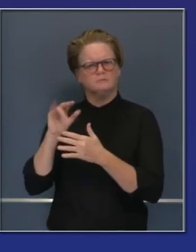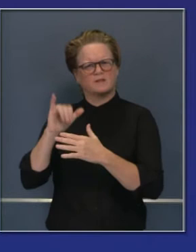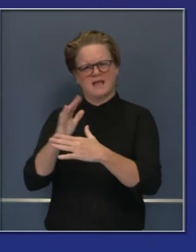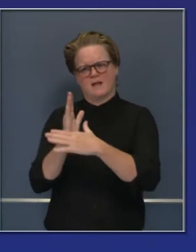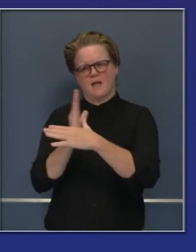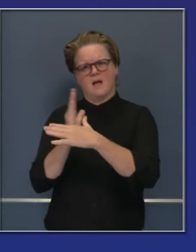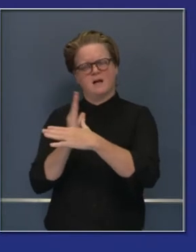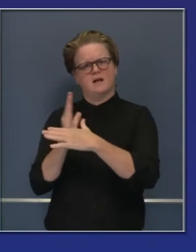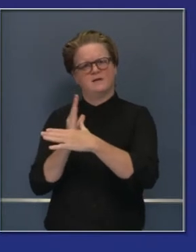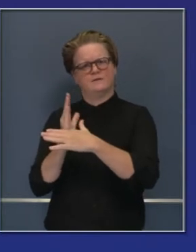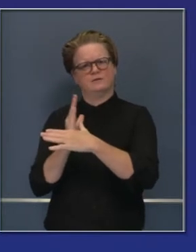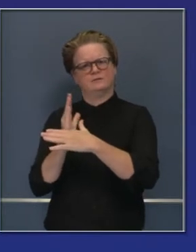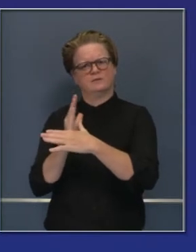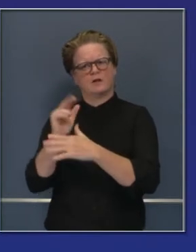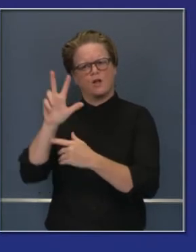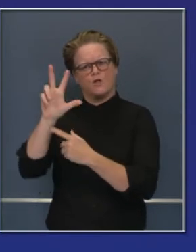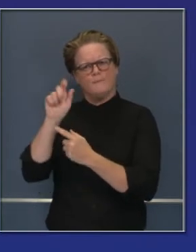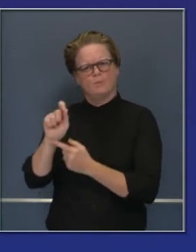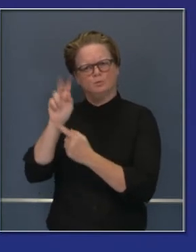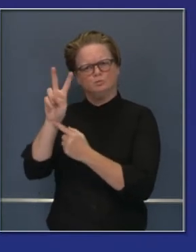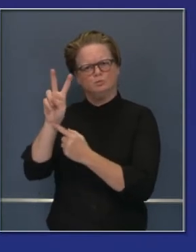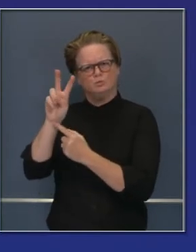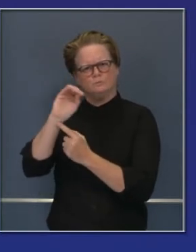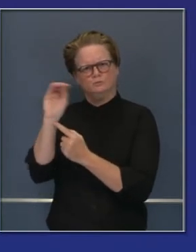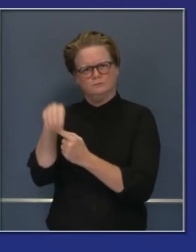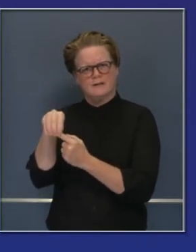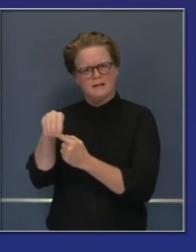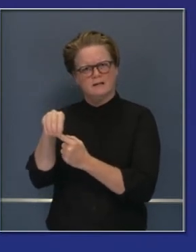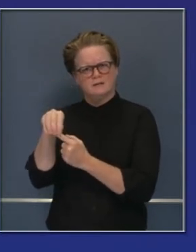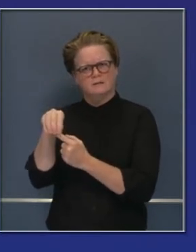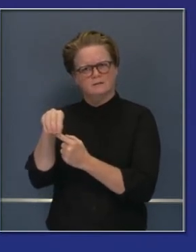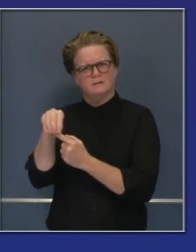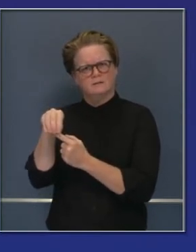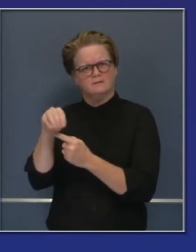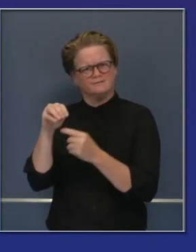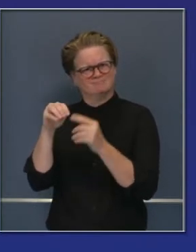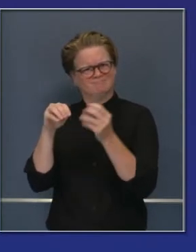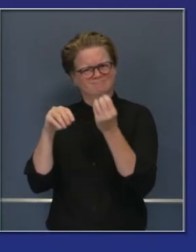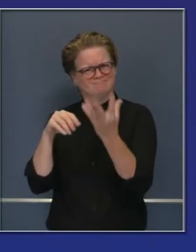índice de positividad de 3.2 el 2 de noviembre.